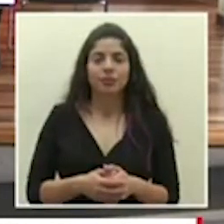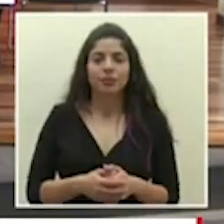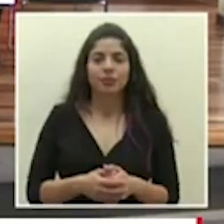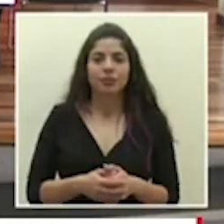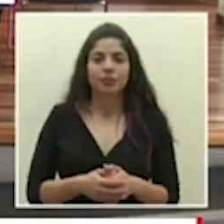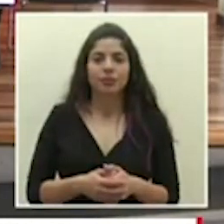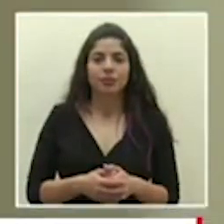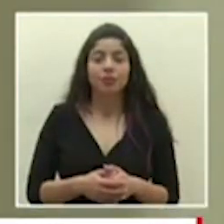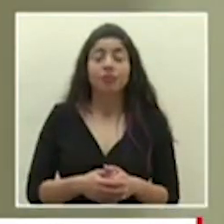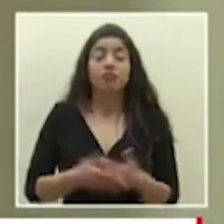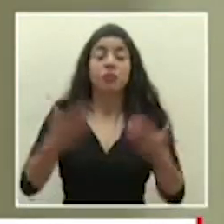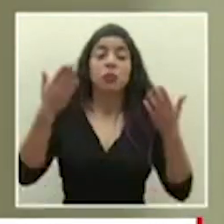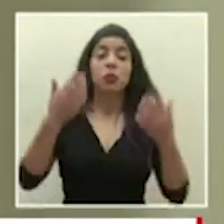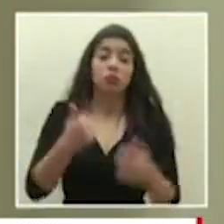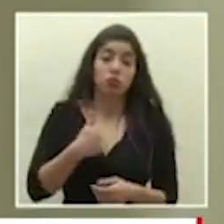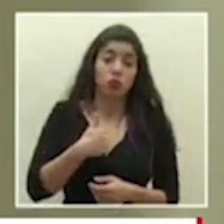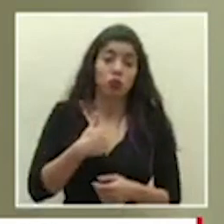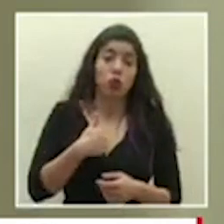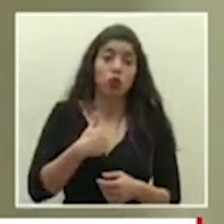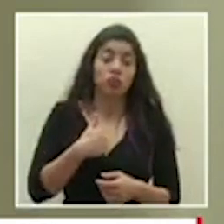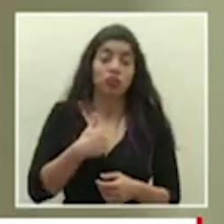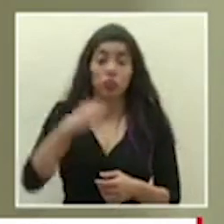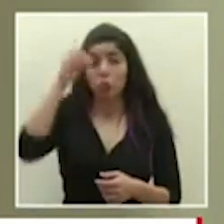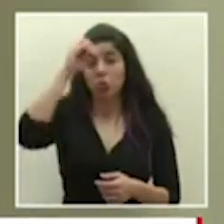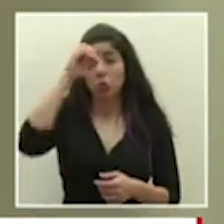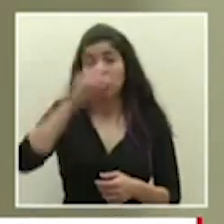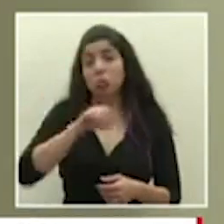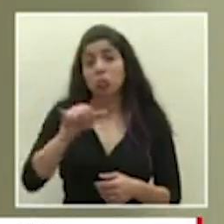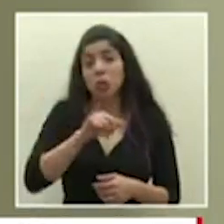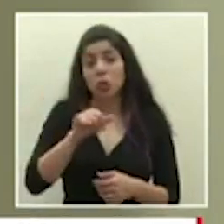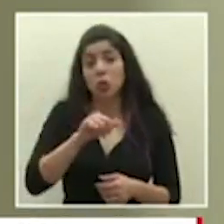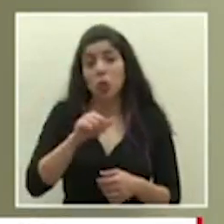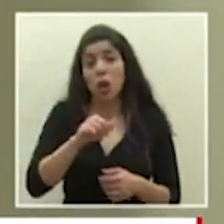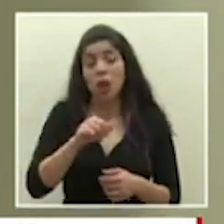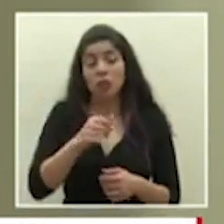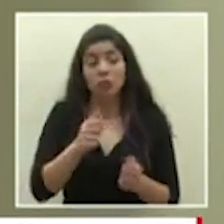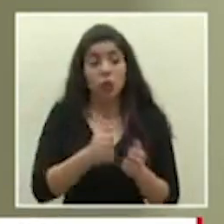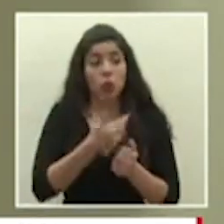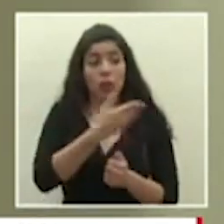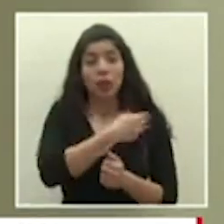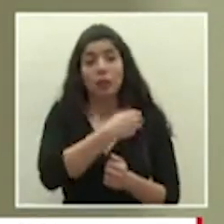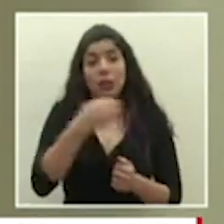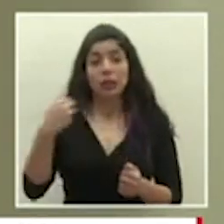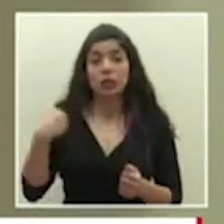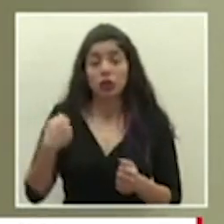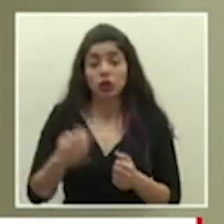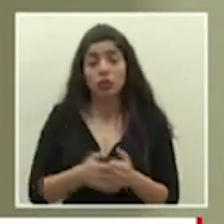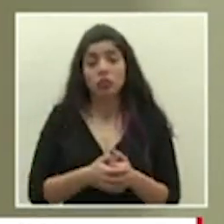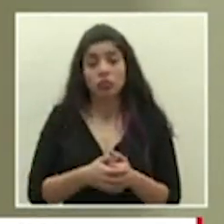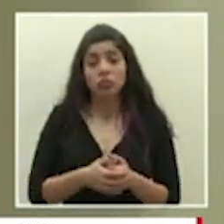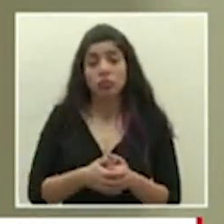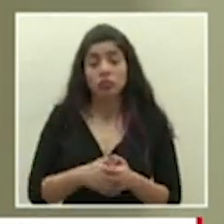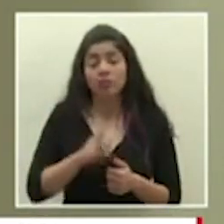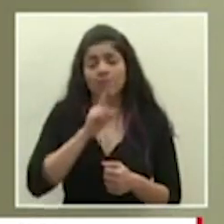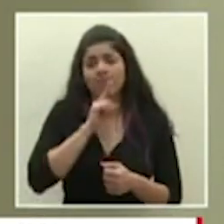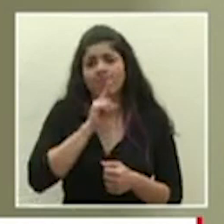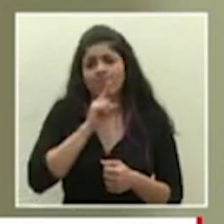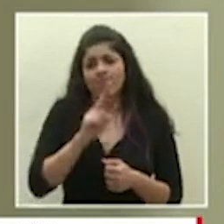bueno yo coincido plenamente con el señor ministro realmente